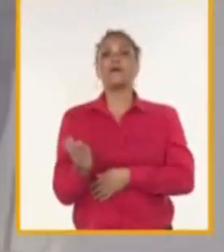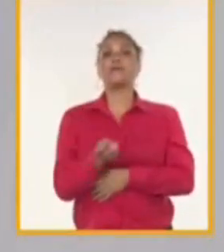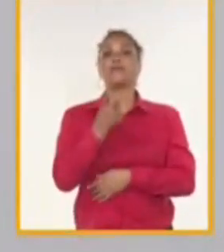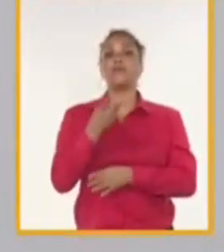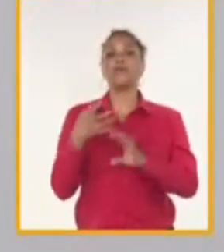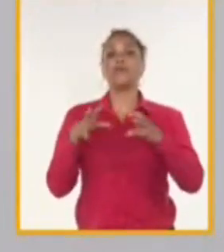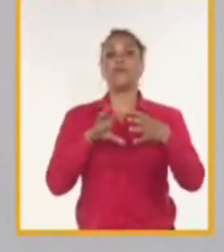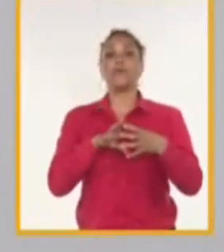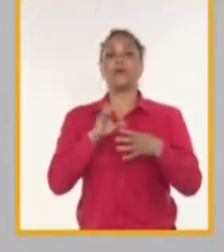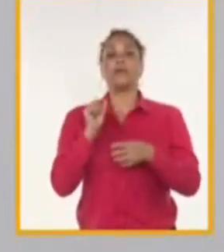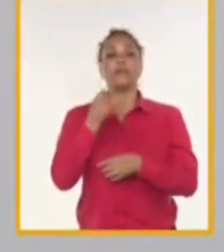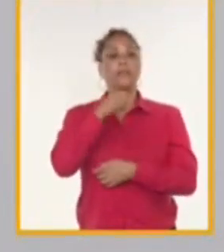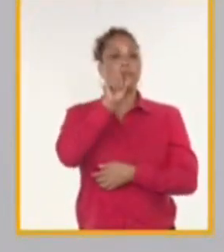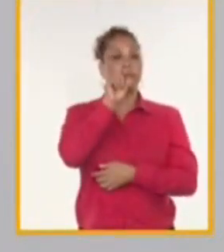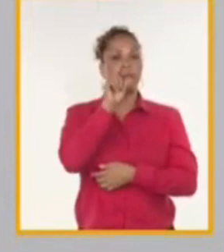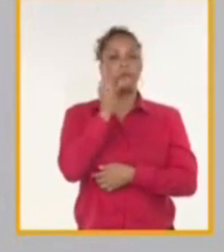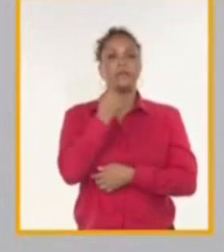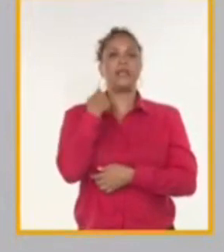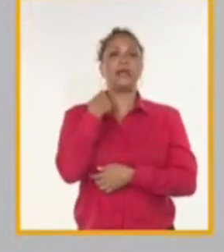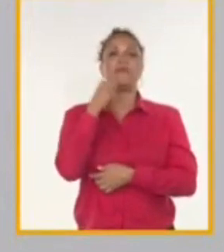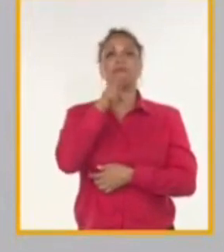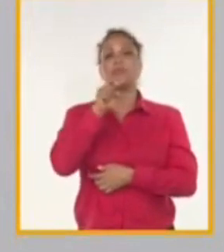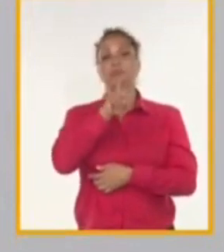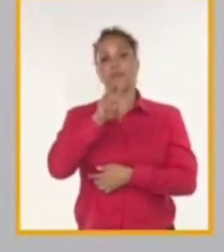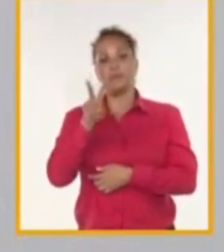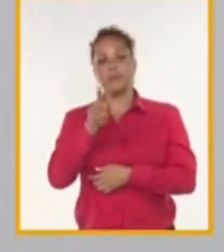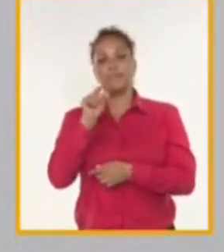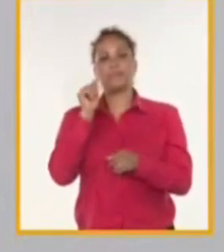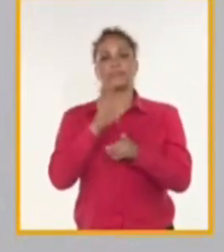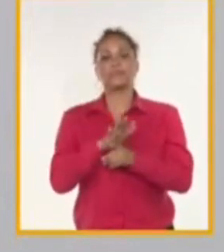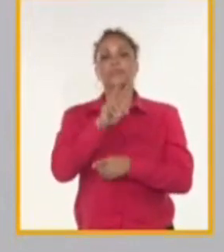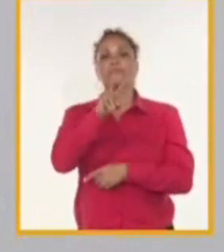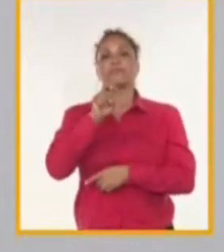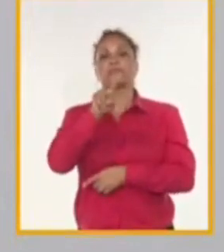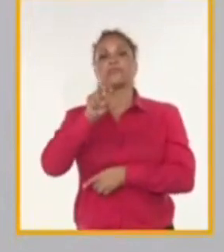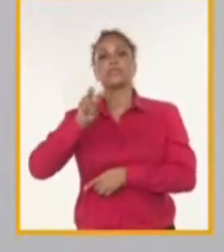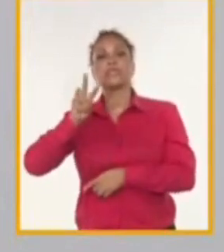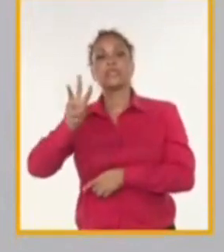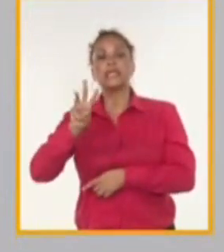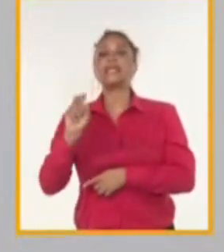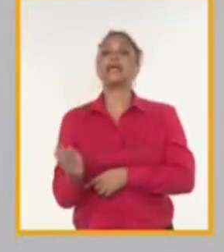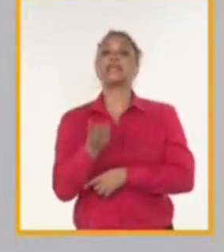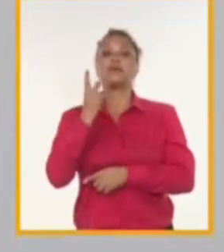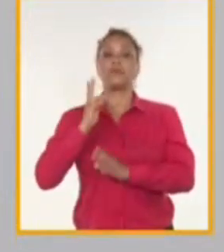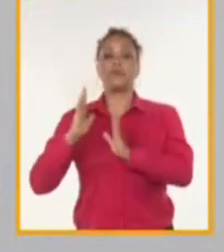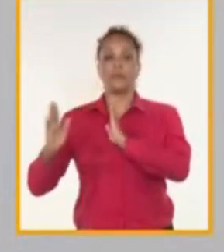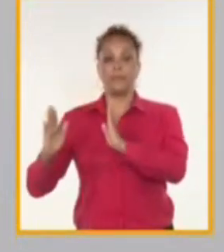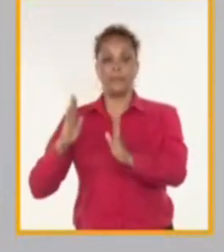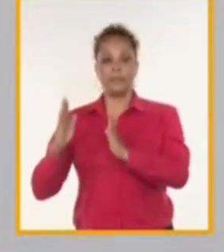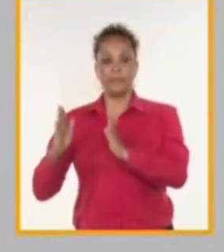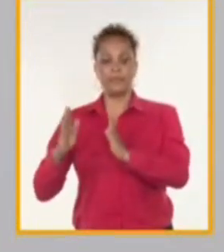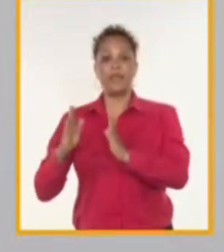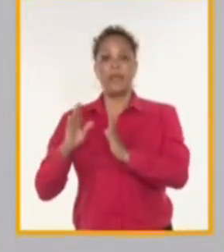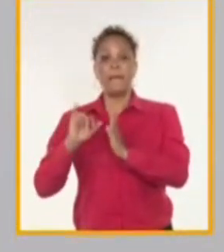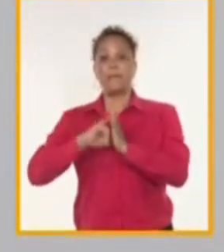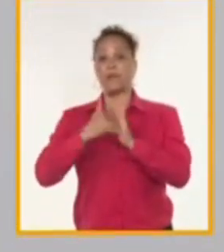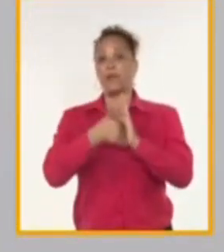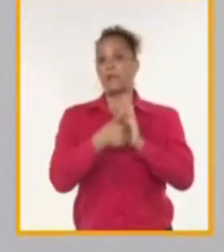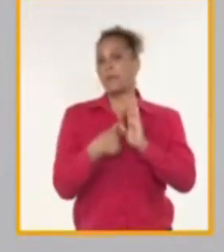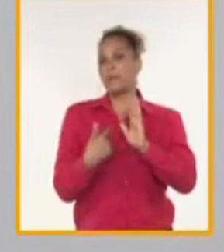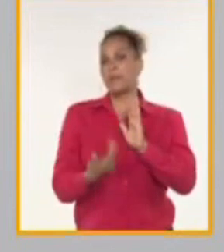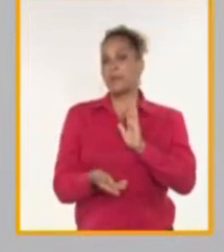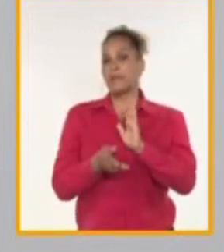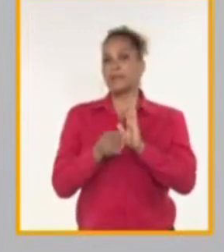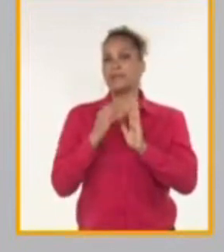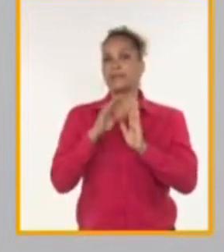Concluimos la primera en el año 2022 e iniciamos el pasado 2023 la segunda. Este programa prevé tres